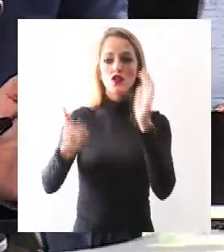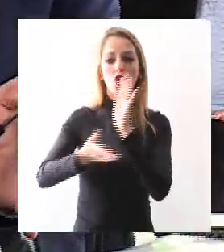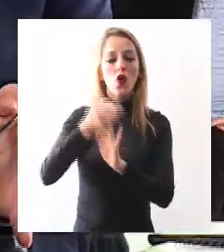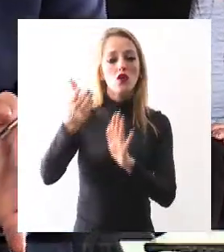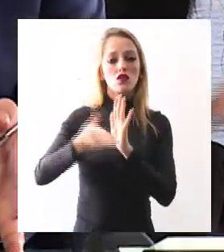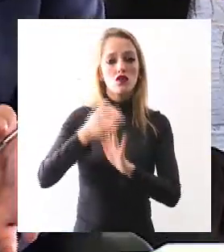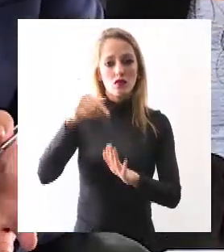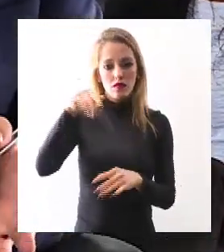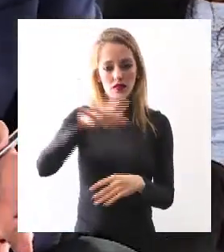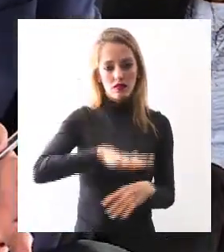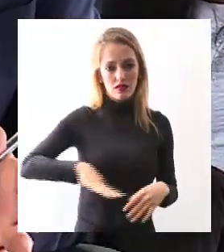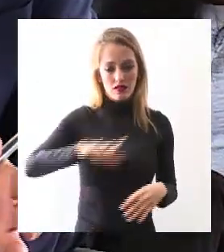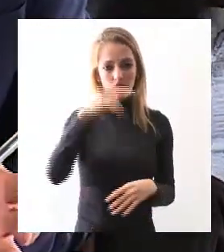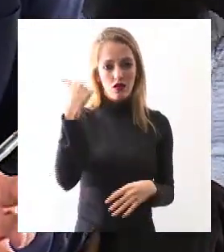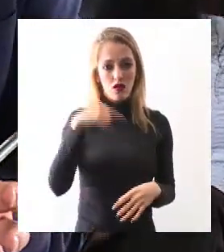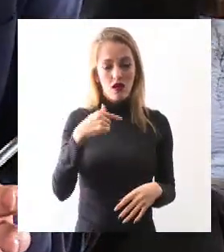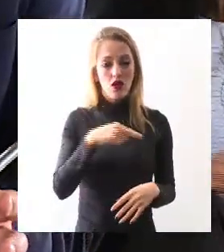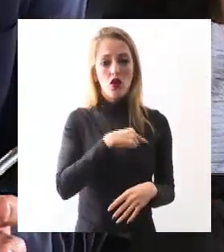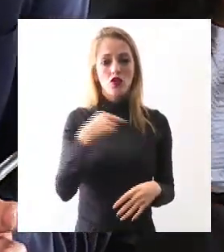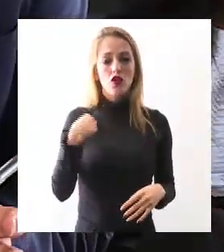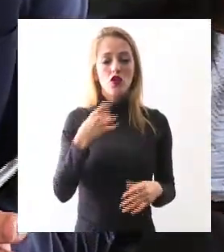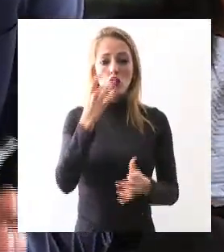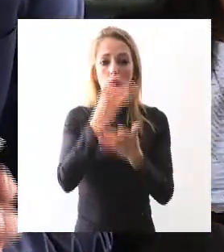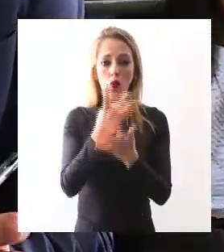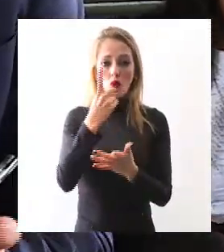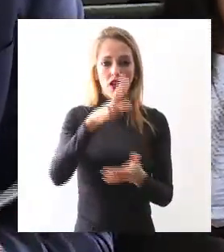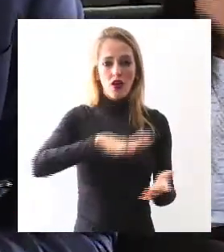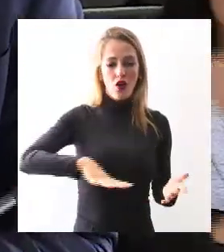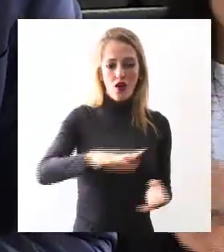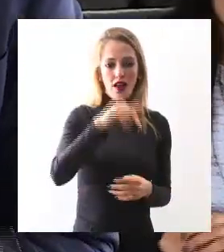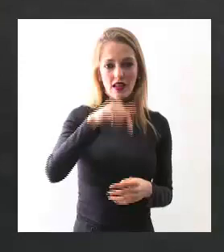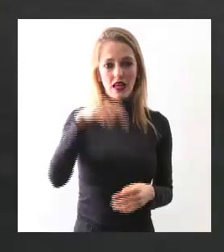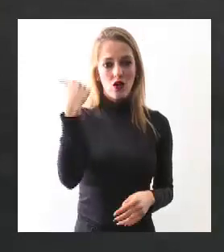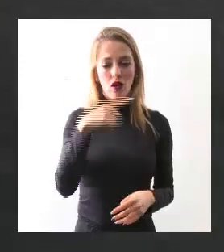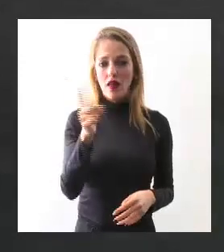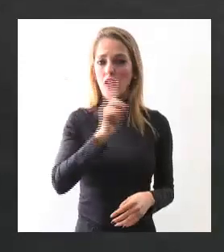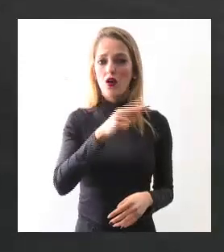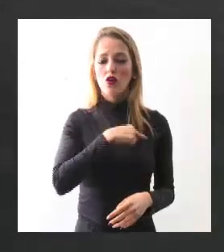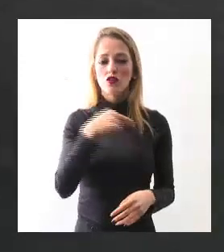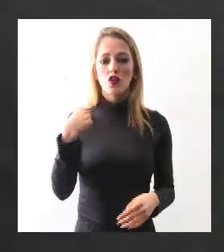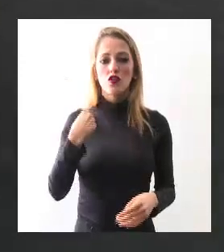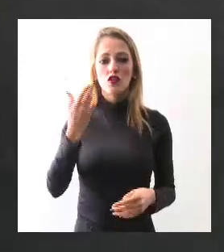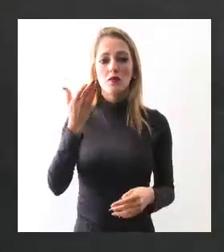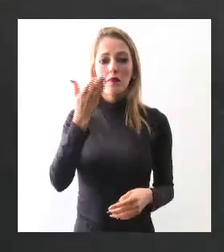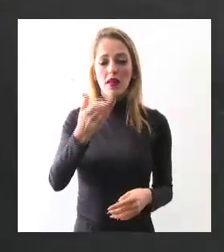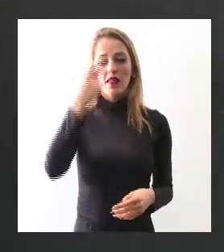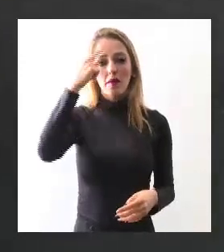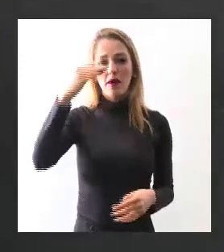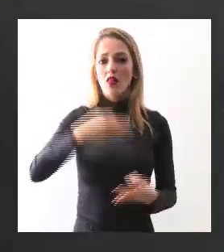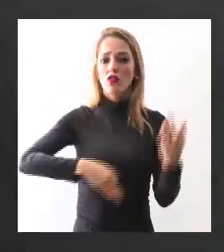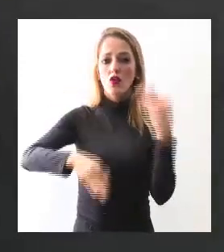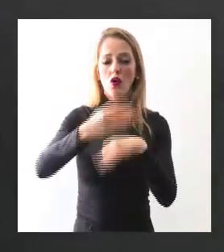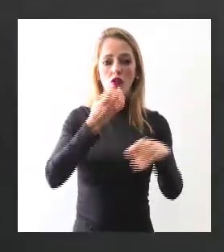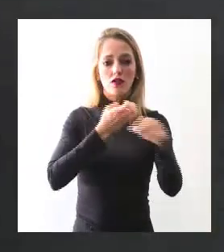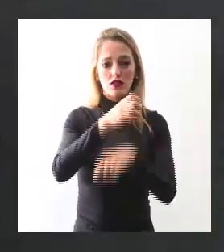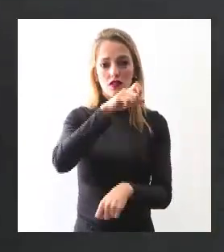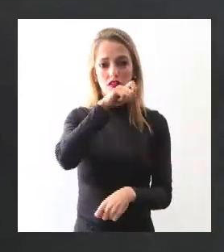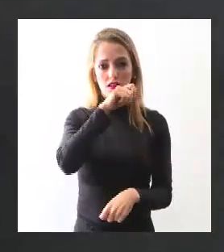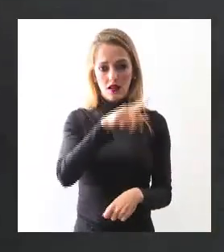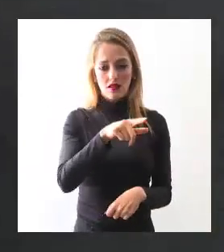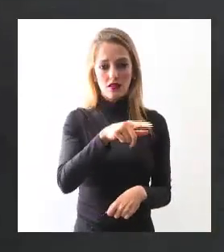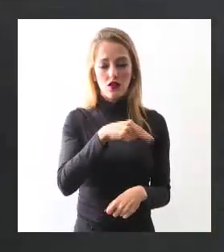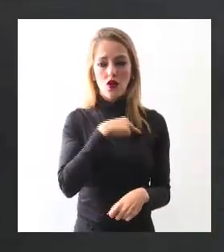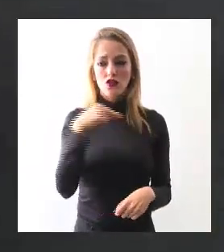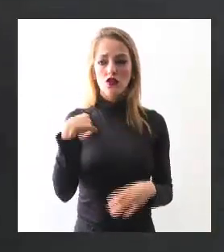propuesta fue para todo el Estado, sumando las vías verdes, lo que tenemos aquí llegamos un